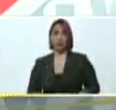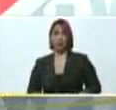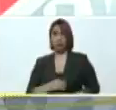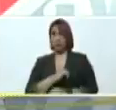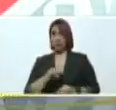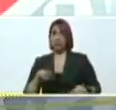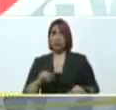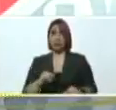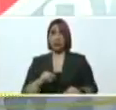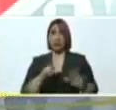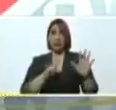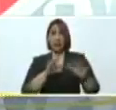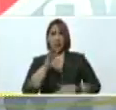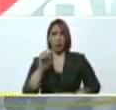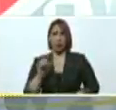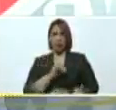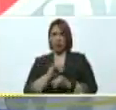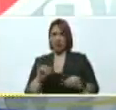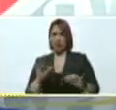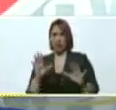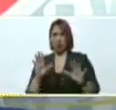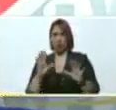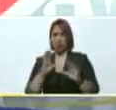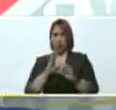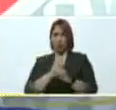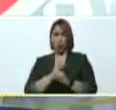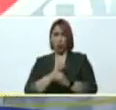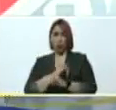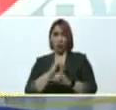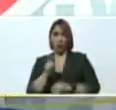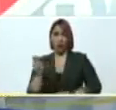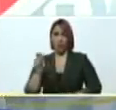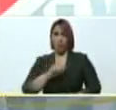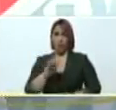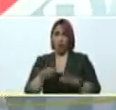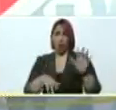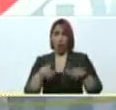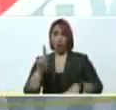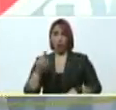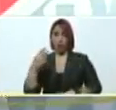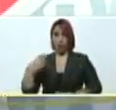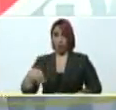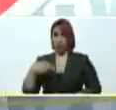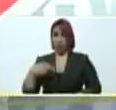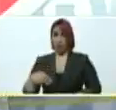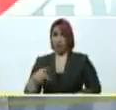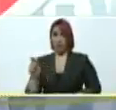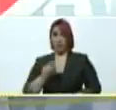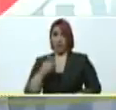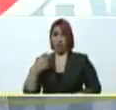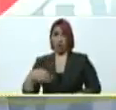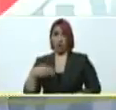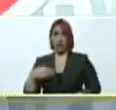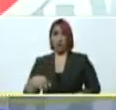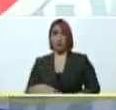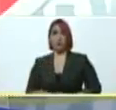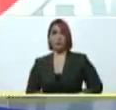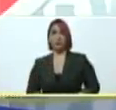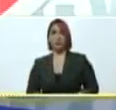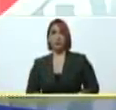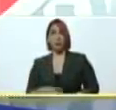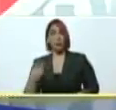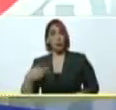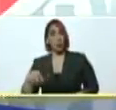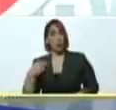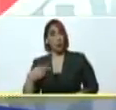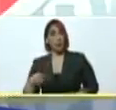oscurito aquí. Está oscureciendo porque ya estamos en el mes número once. En el mes de noviembre. Noviembre,